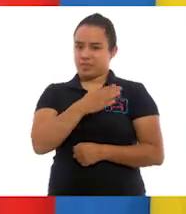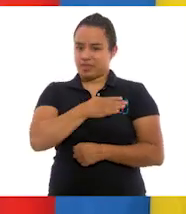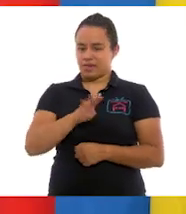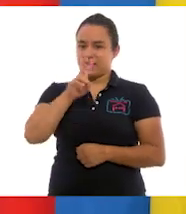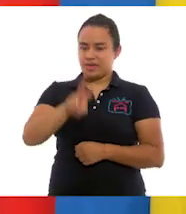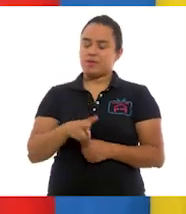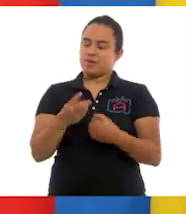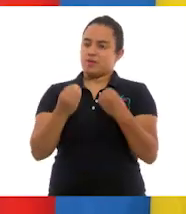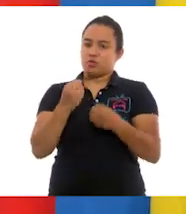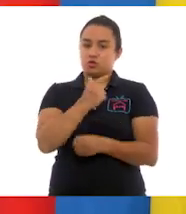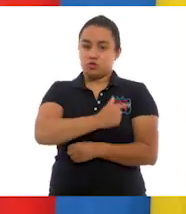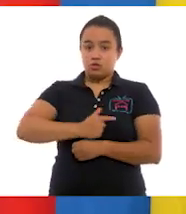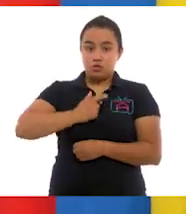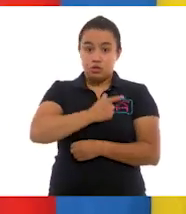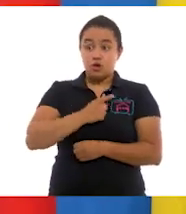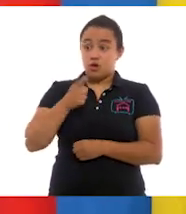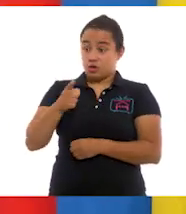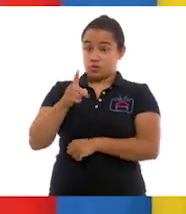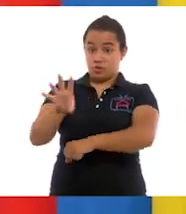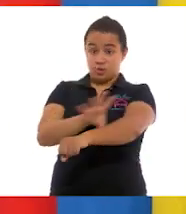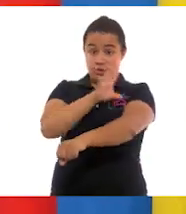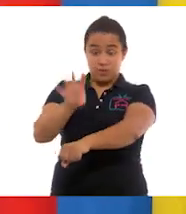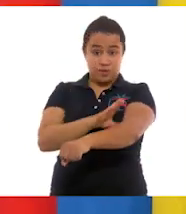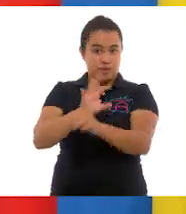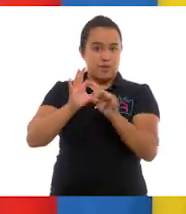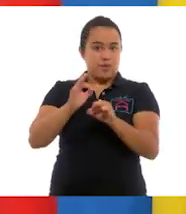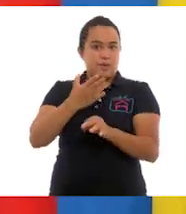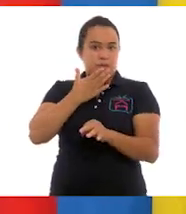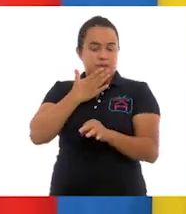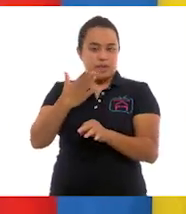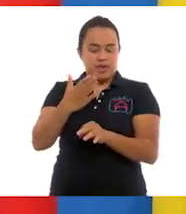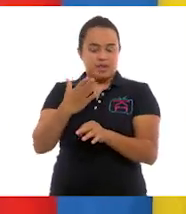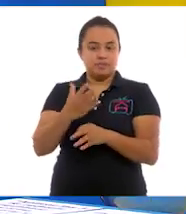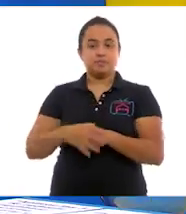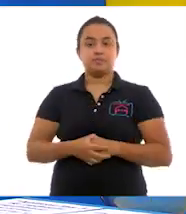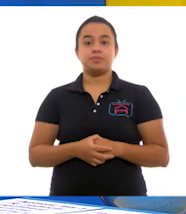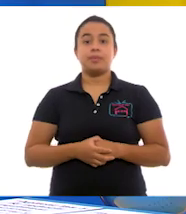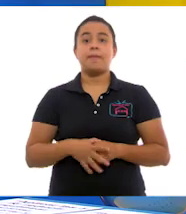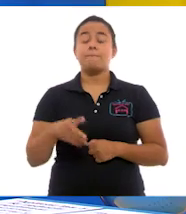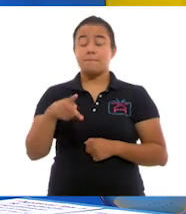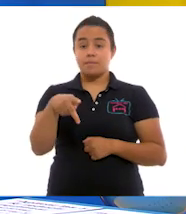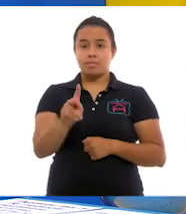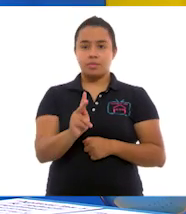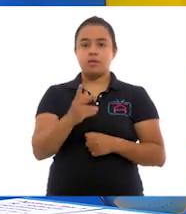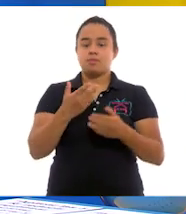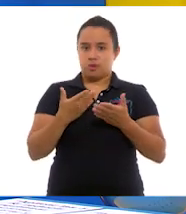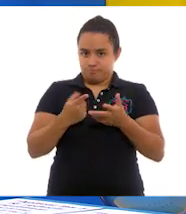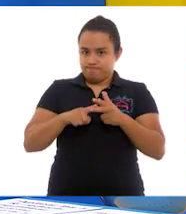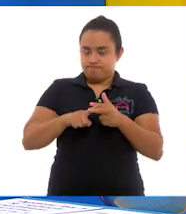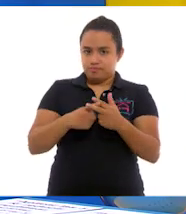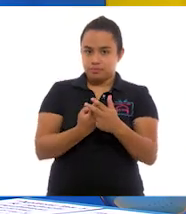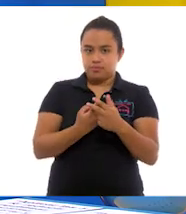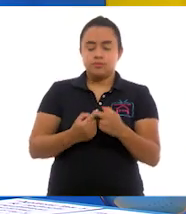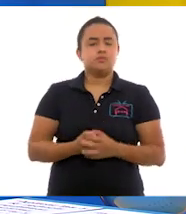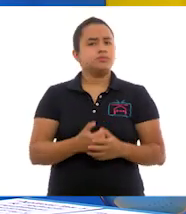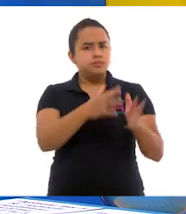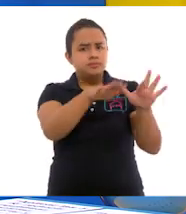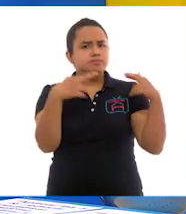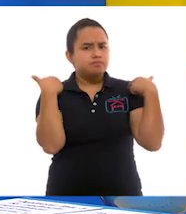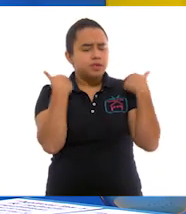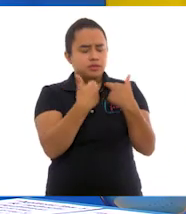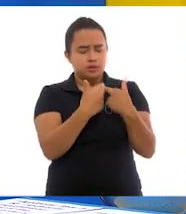mucho gusto que llenes de energía todo nuestro foro, Y pues bueno, vamos a comenzar. Maestra,